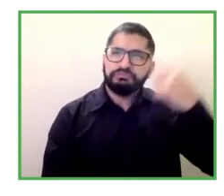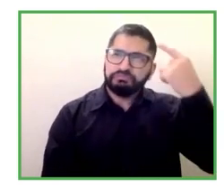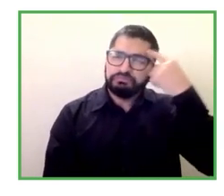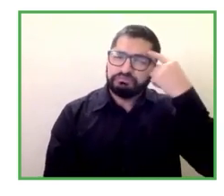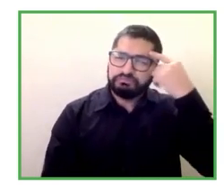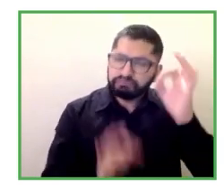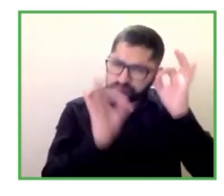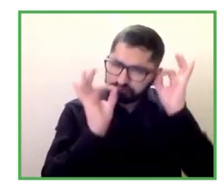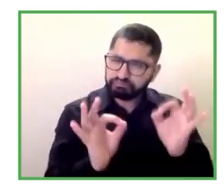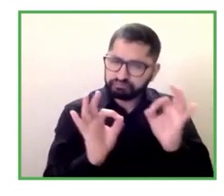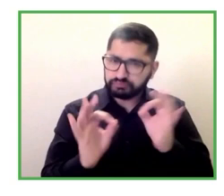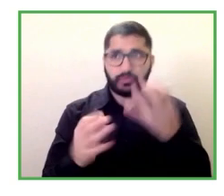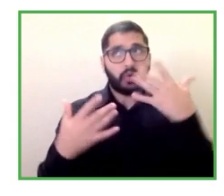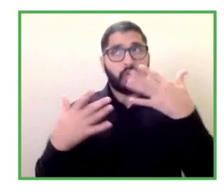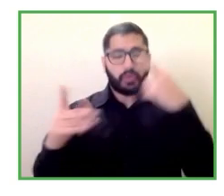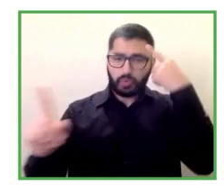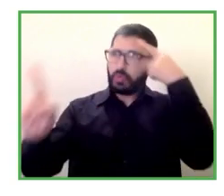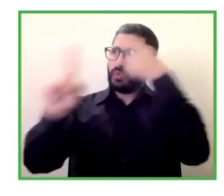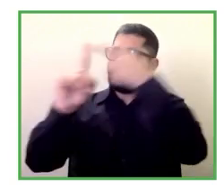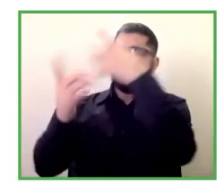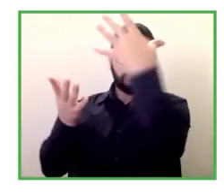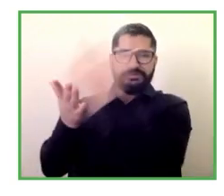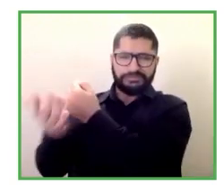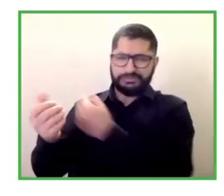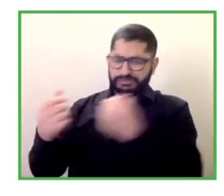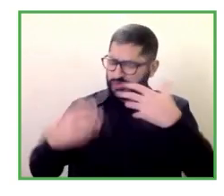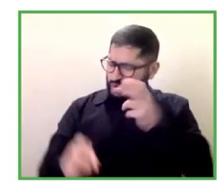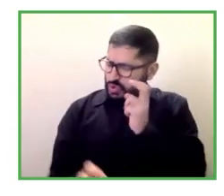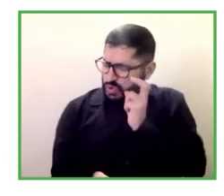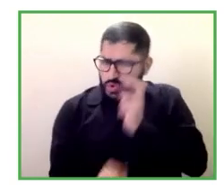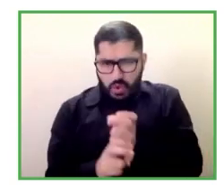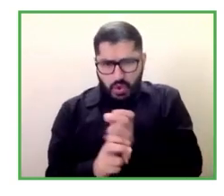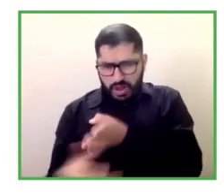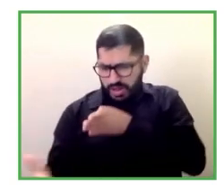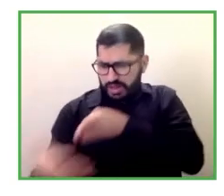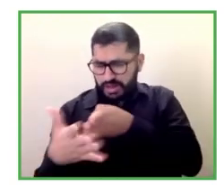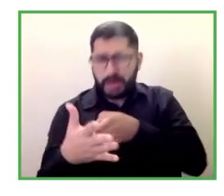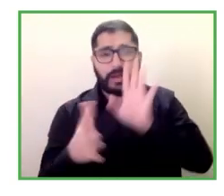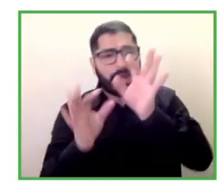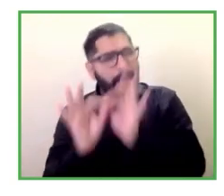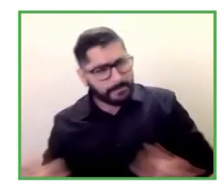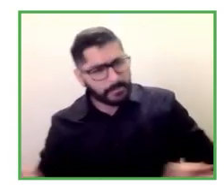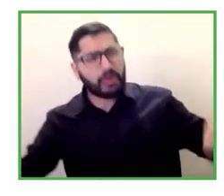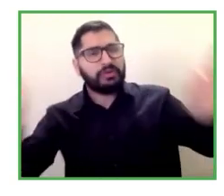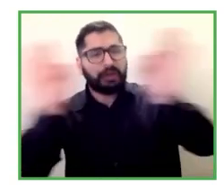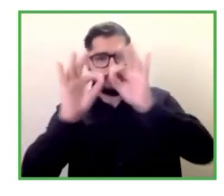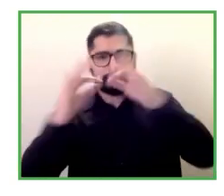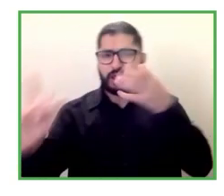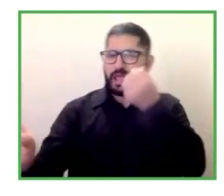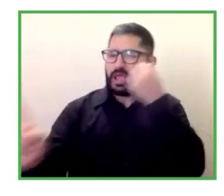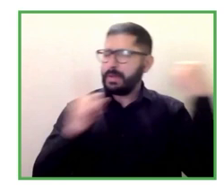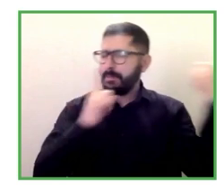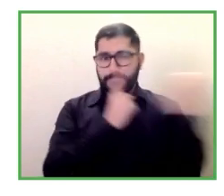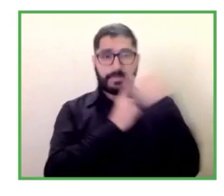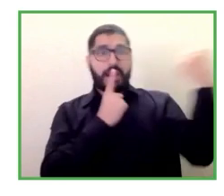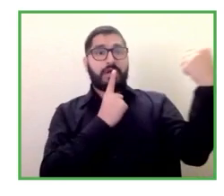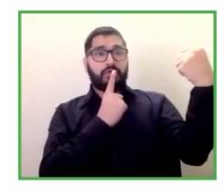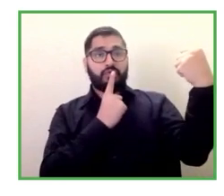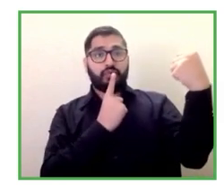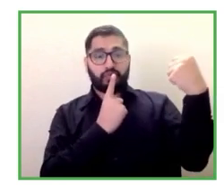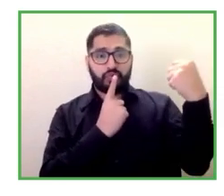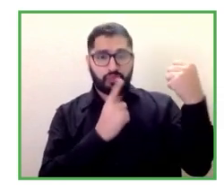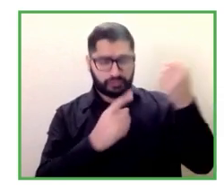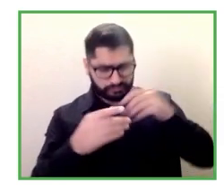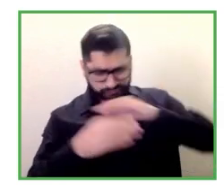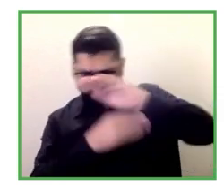importante y la dificultad más importante con la que se encontró la implementación de este proyecto ahora cuando ya lleva